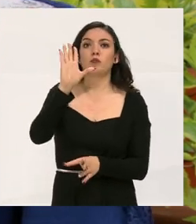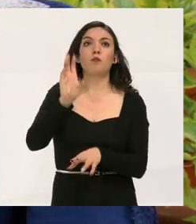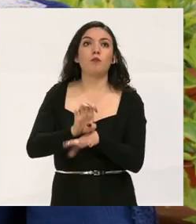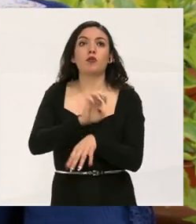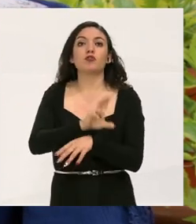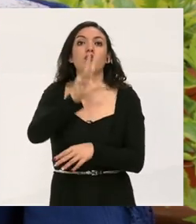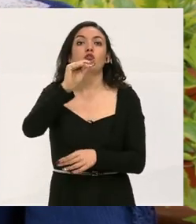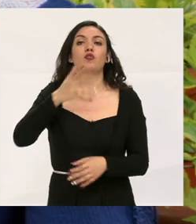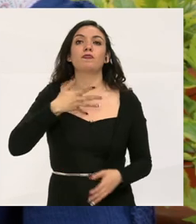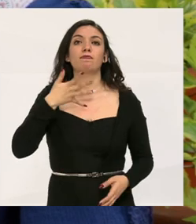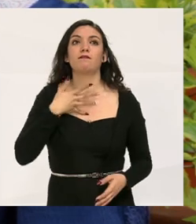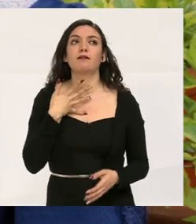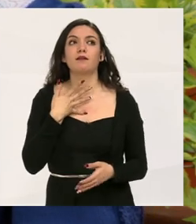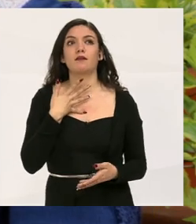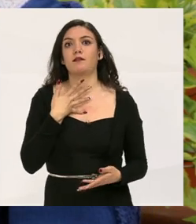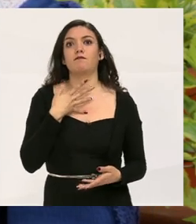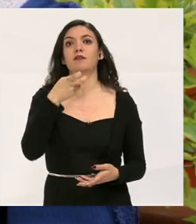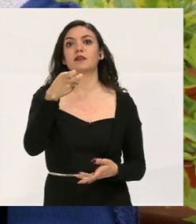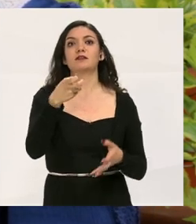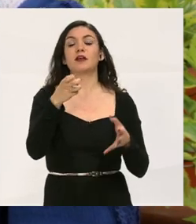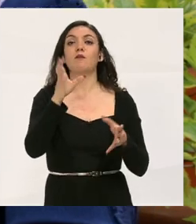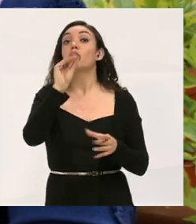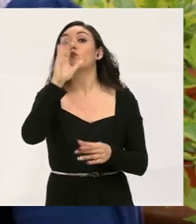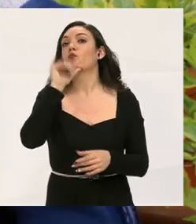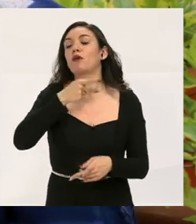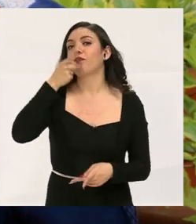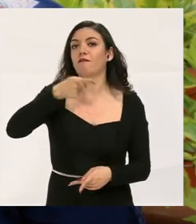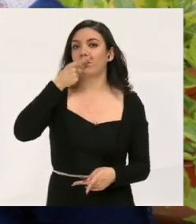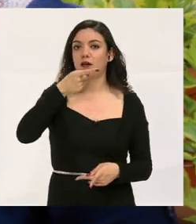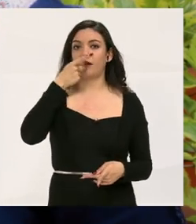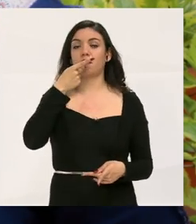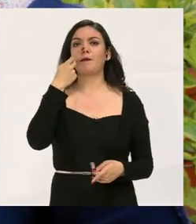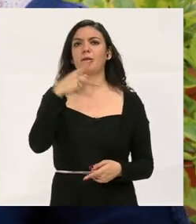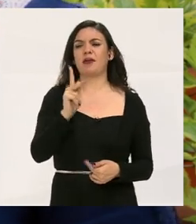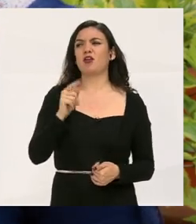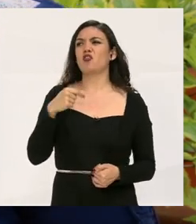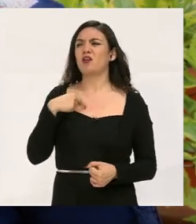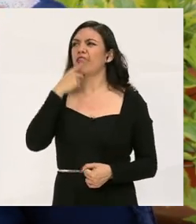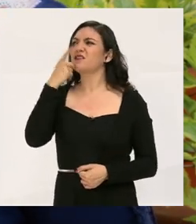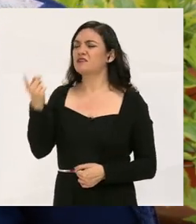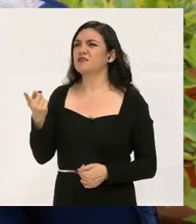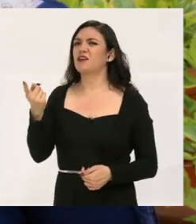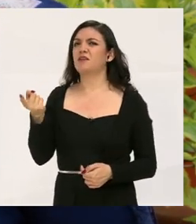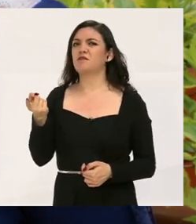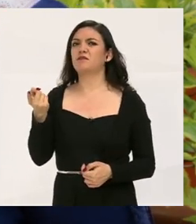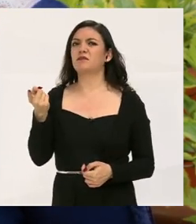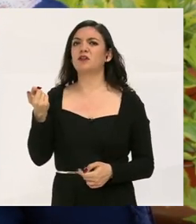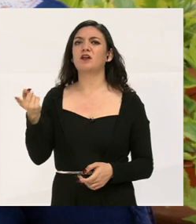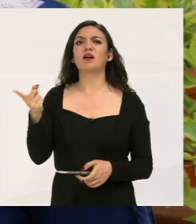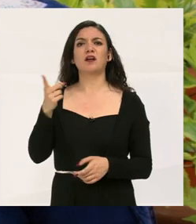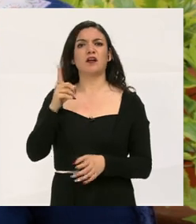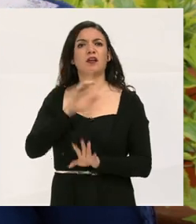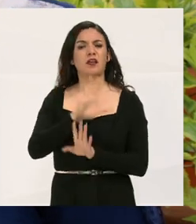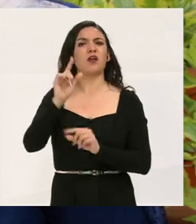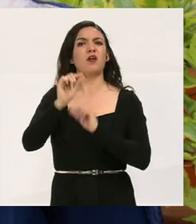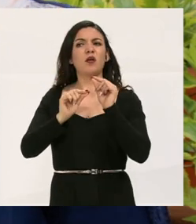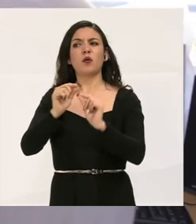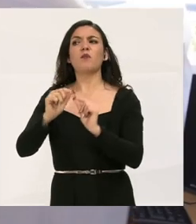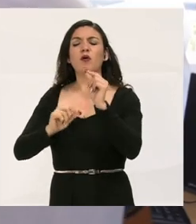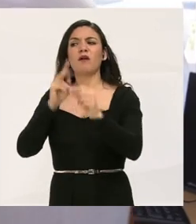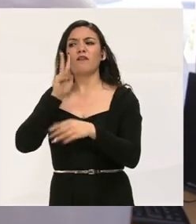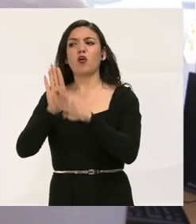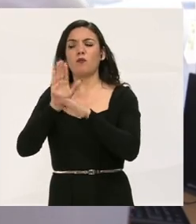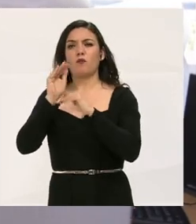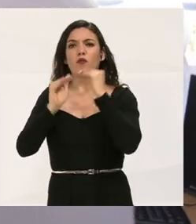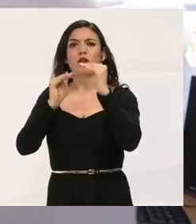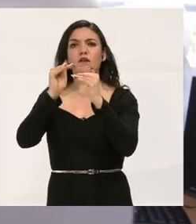escucha, por lo tanto, pues no tiene... Pues por eso es que no puede hablar. Pero yo le comentaba que, aunque fuéramos